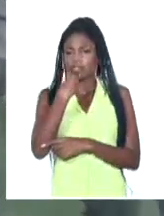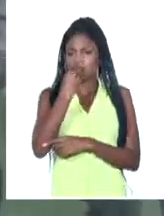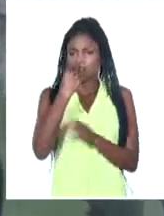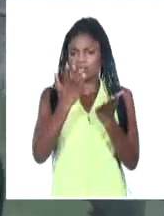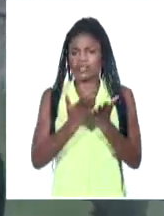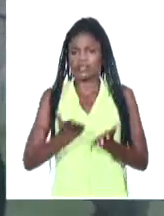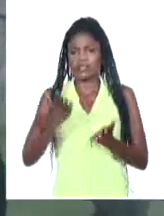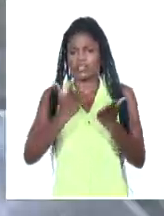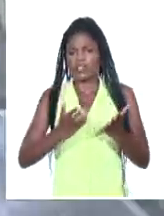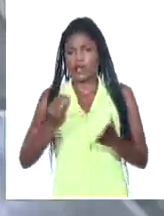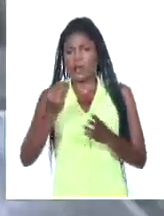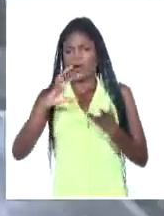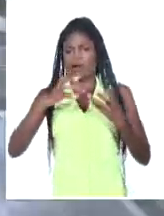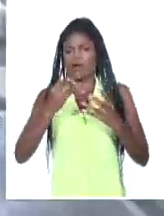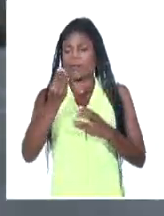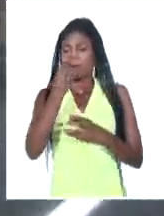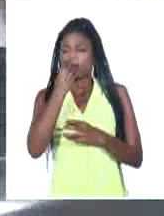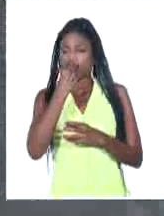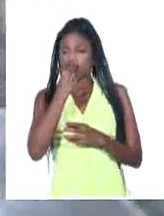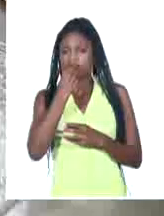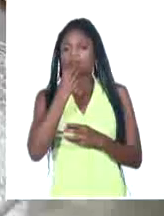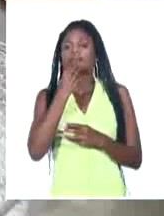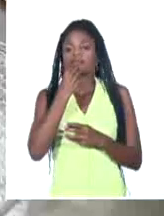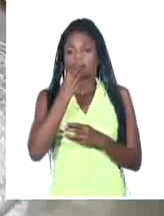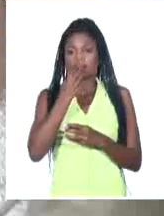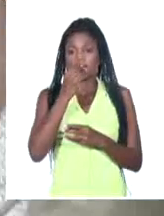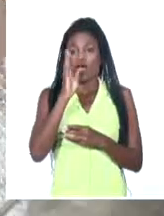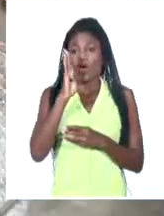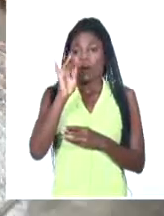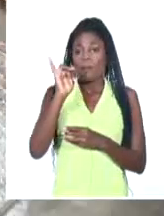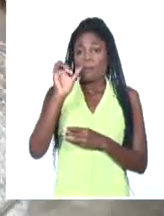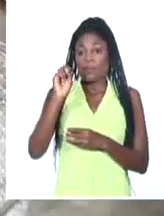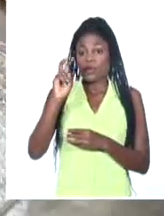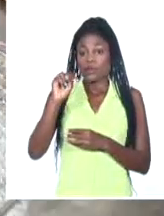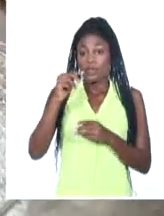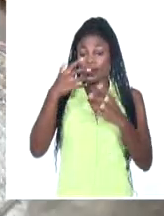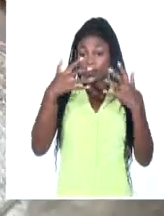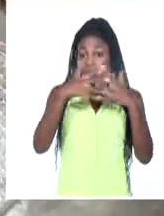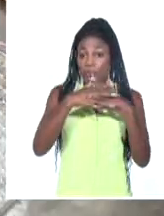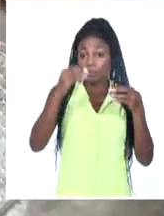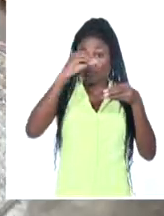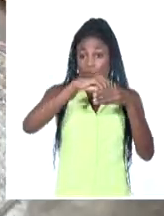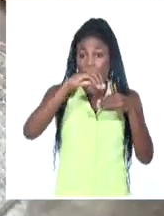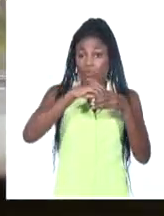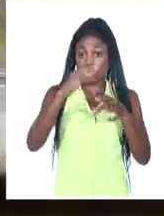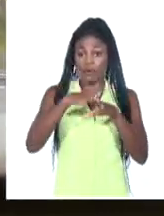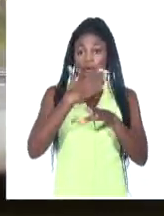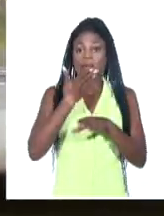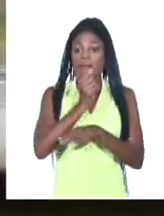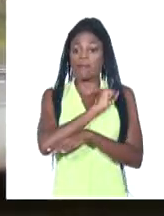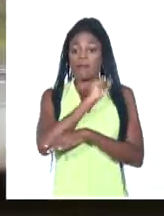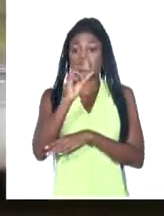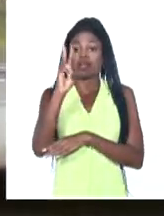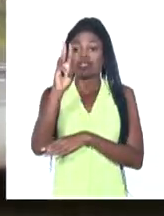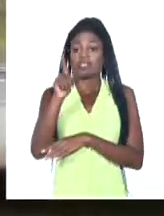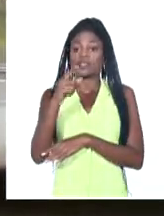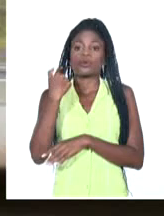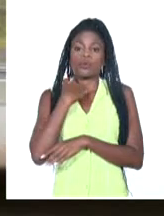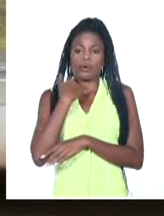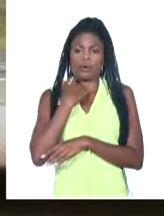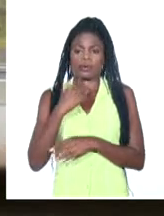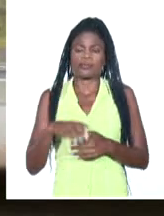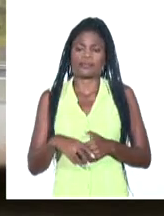suplementos nutricionales. El BIOCEN es un complemento de recursos humanos con éxitos durante 31 años.